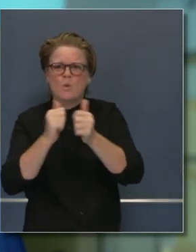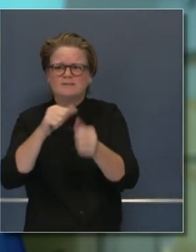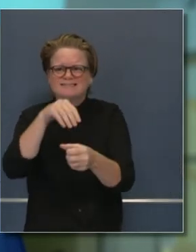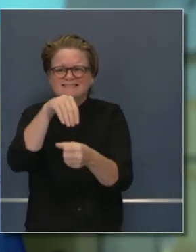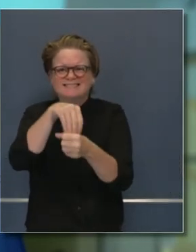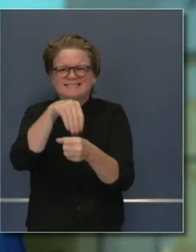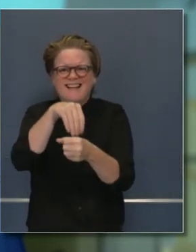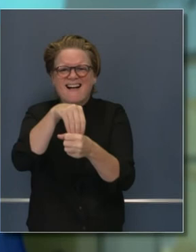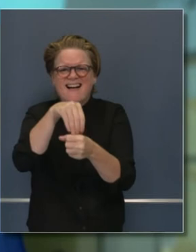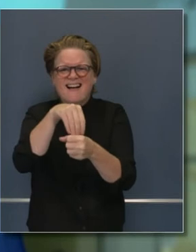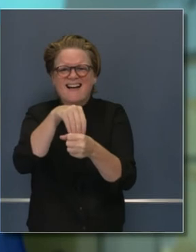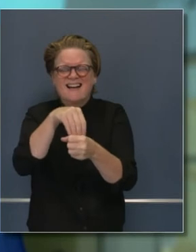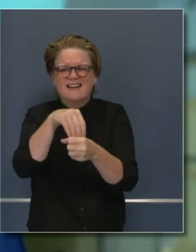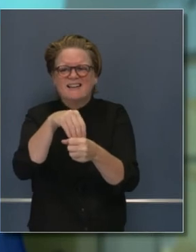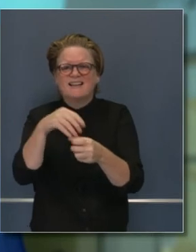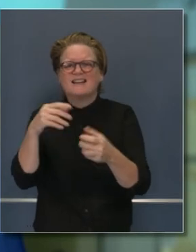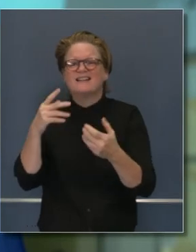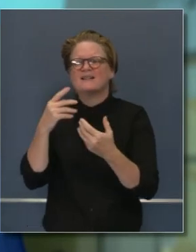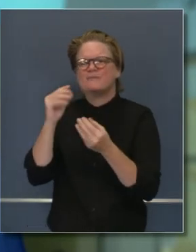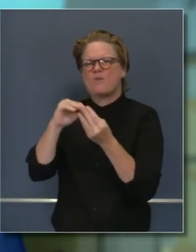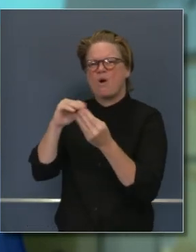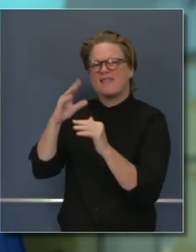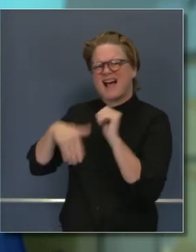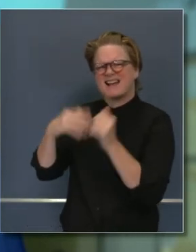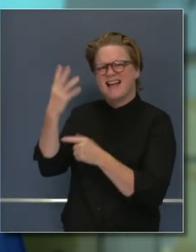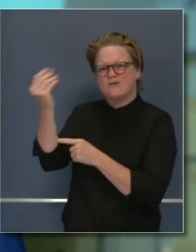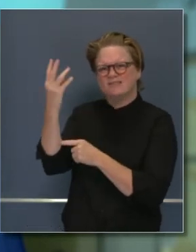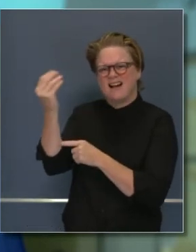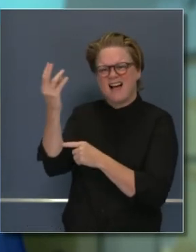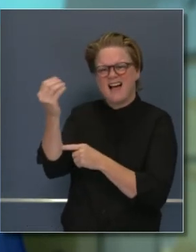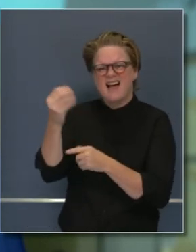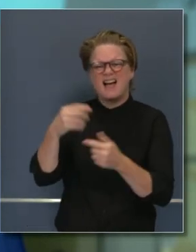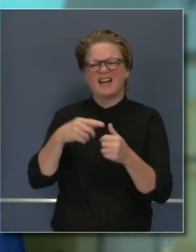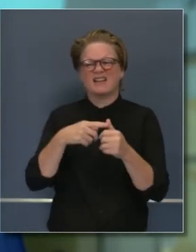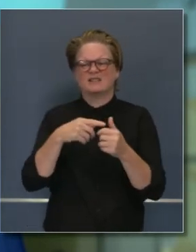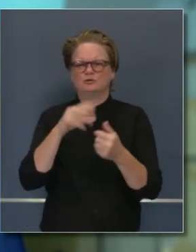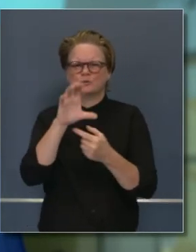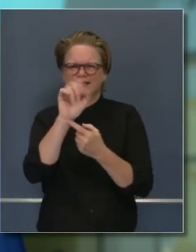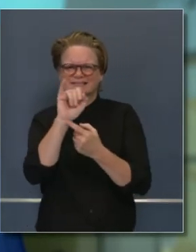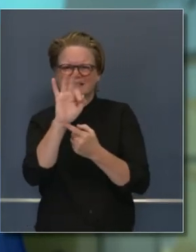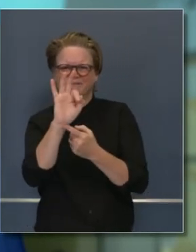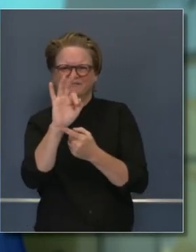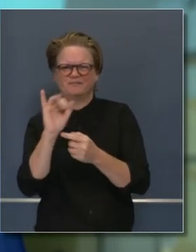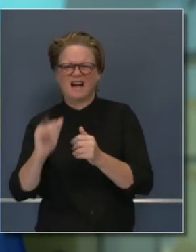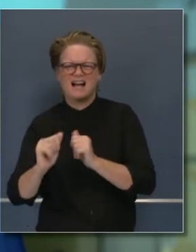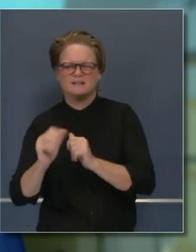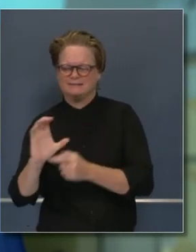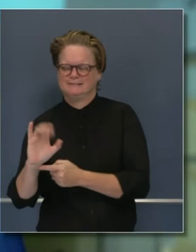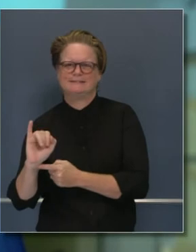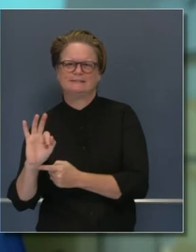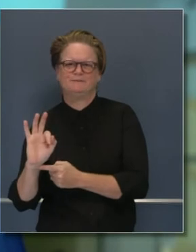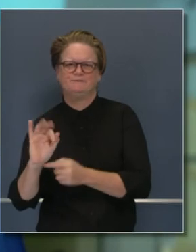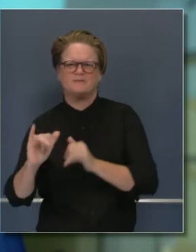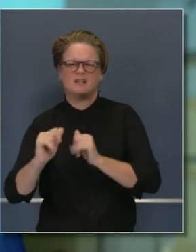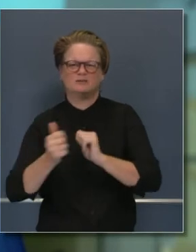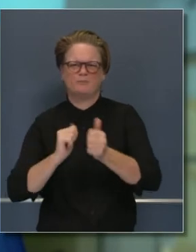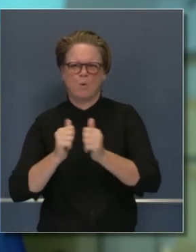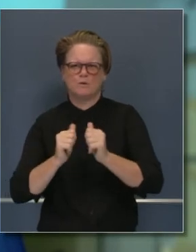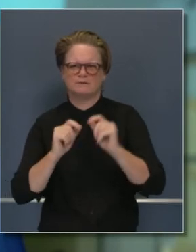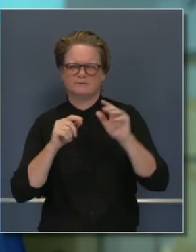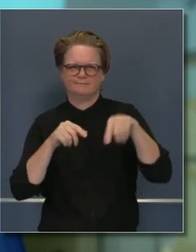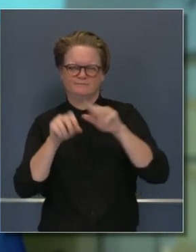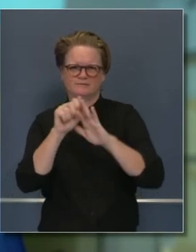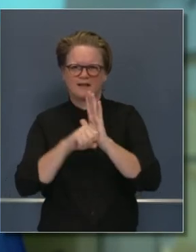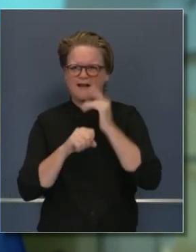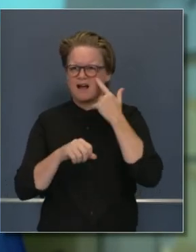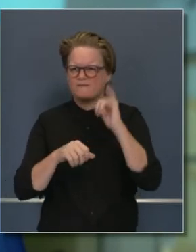tratar de hacer que eso salga bien. Trabajando con CICF, asegurándonos de que puedan avanzar para tener